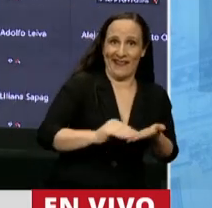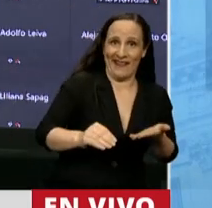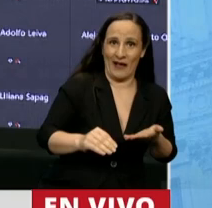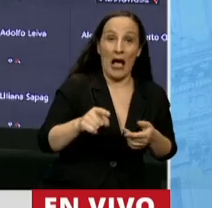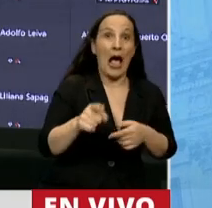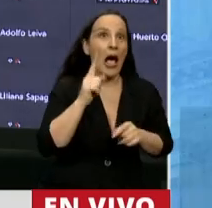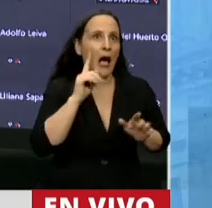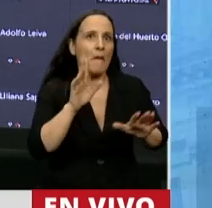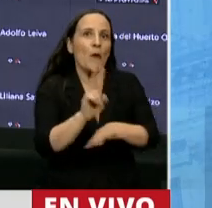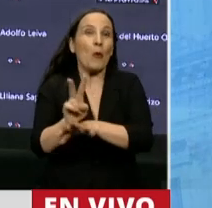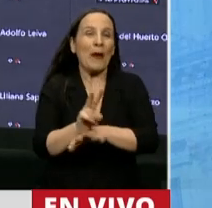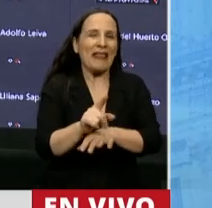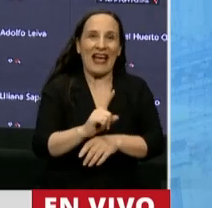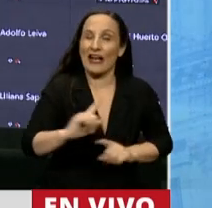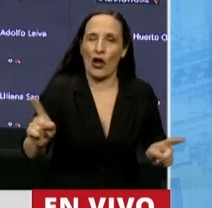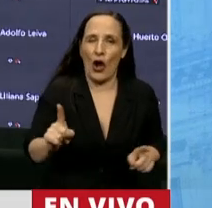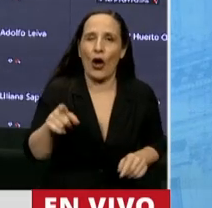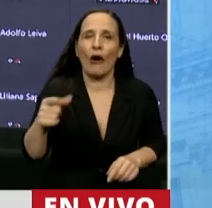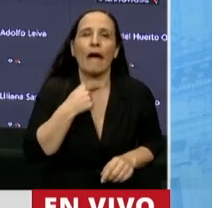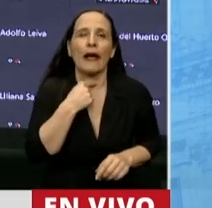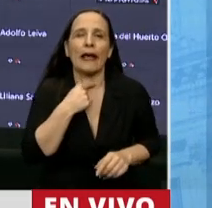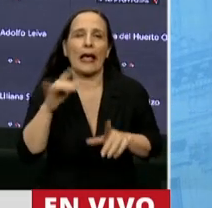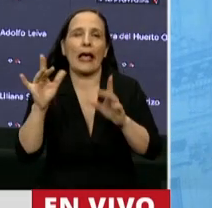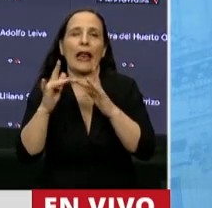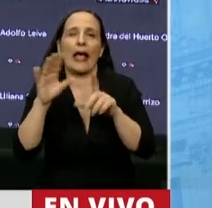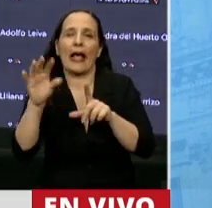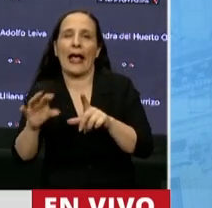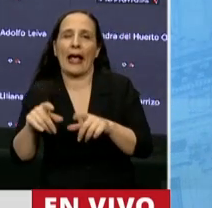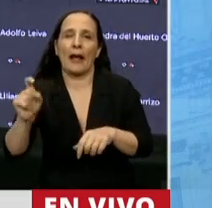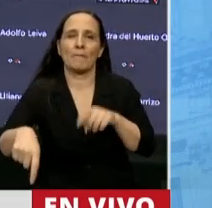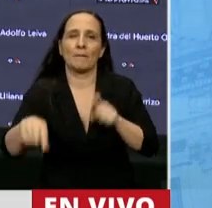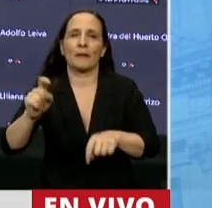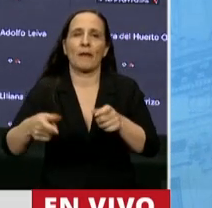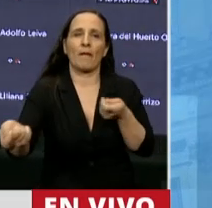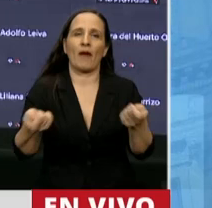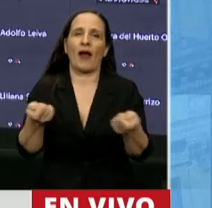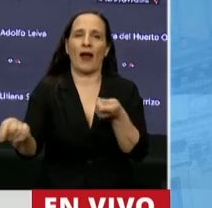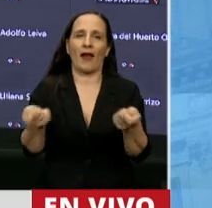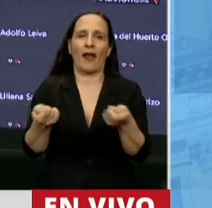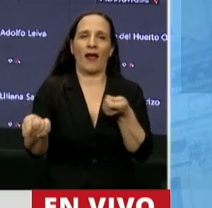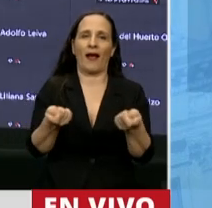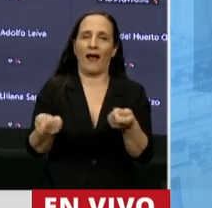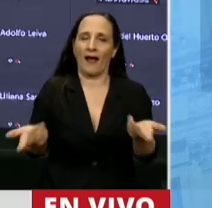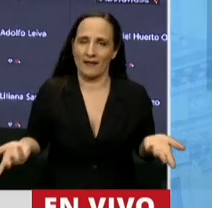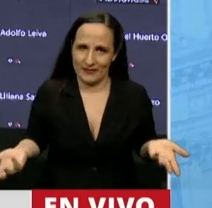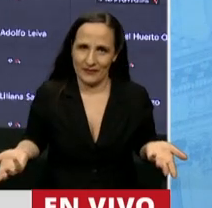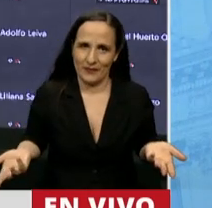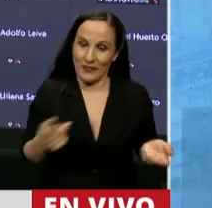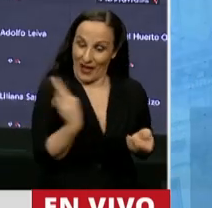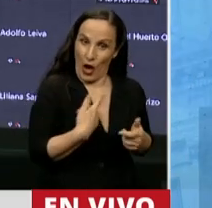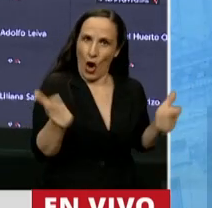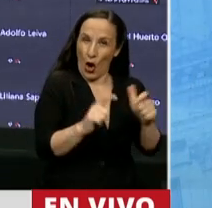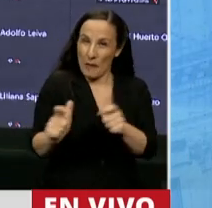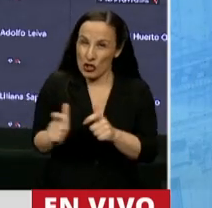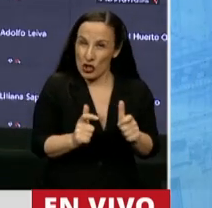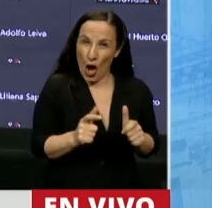No, para tener quórum obligatorio y manejar todo desde la botonera. ¿Por qué motivo nuestras propias comisiones